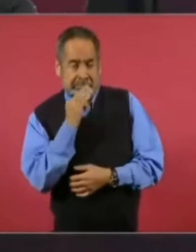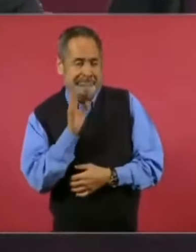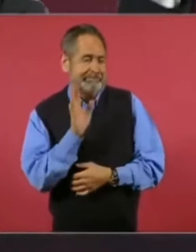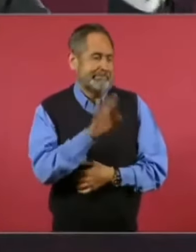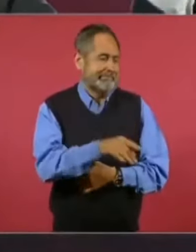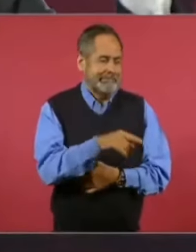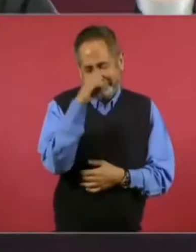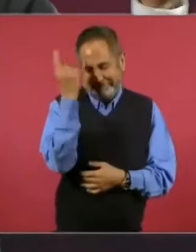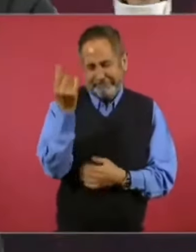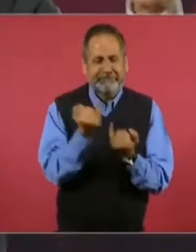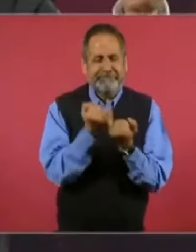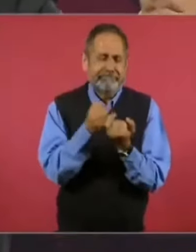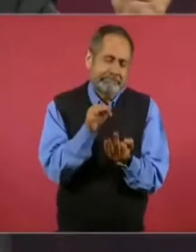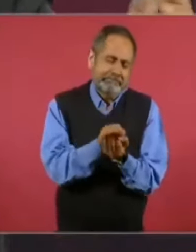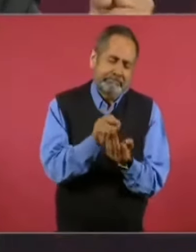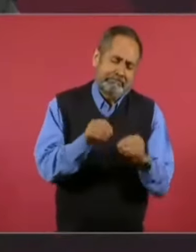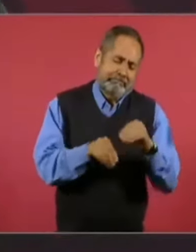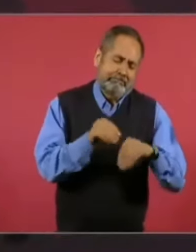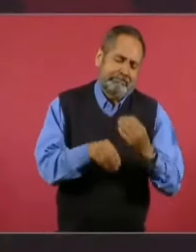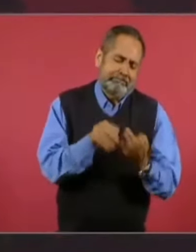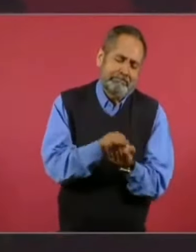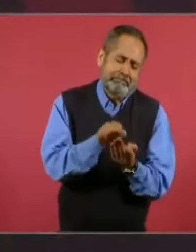eso los tiene así.